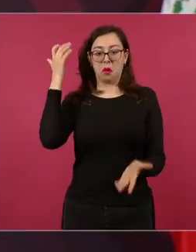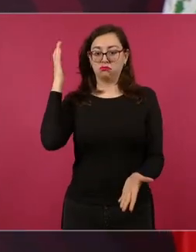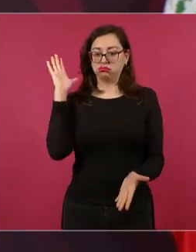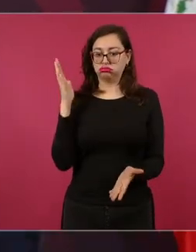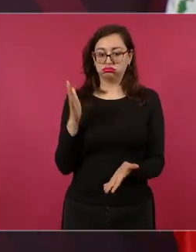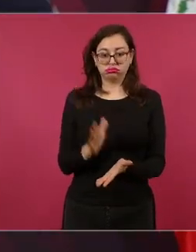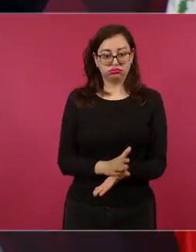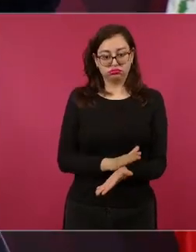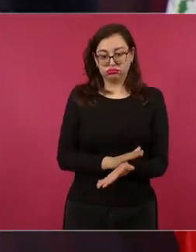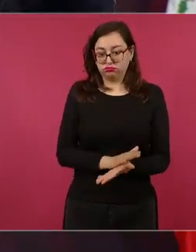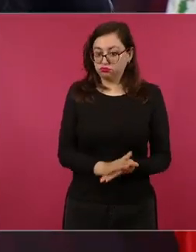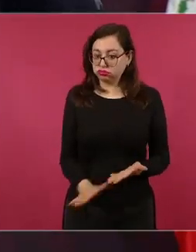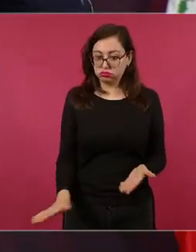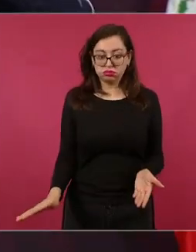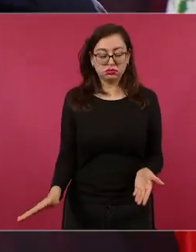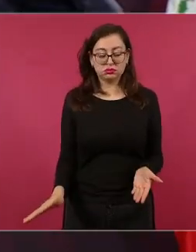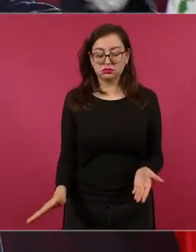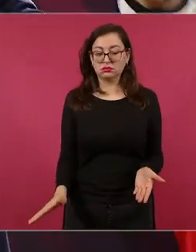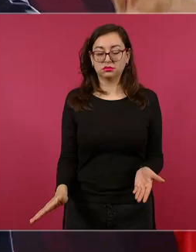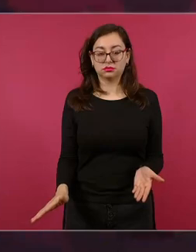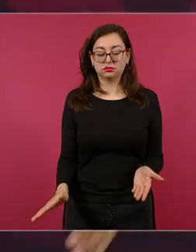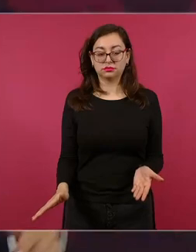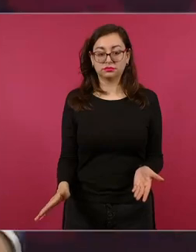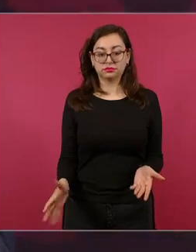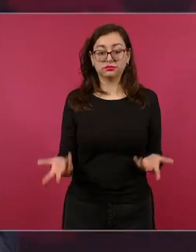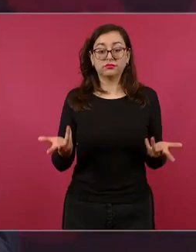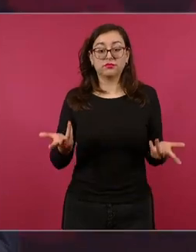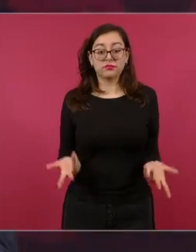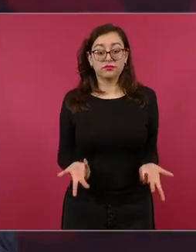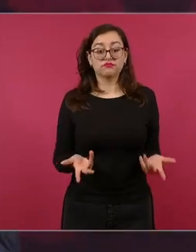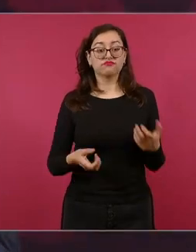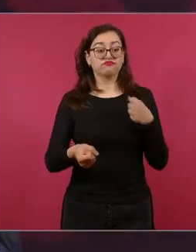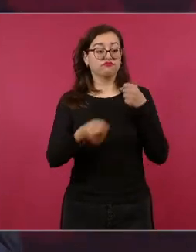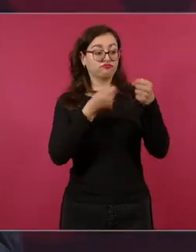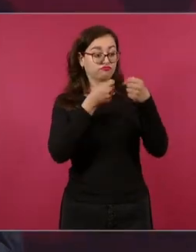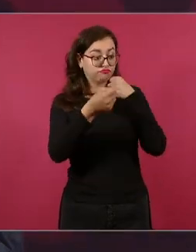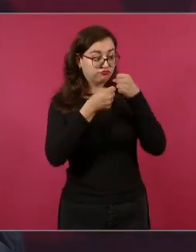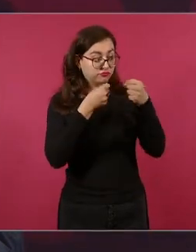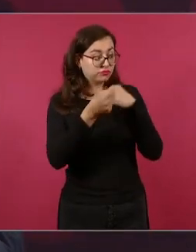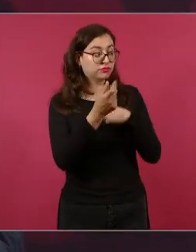a los medios de comunicación